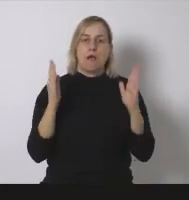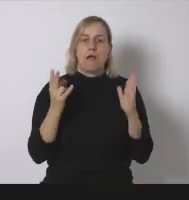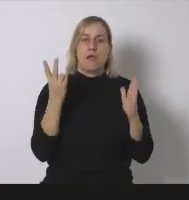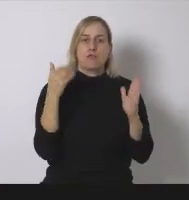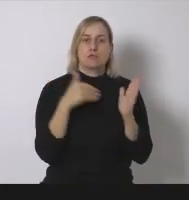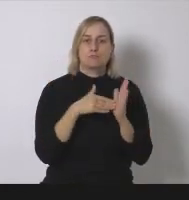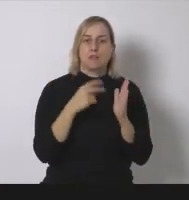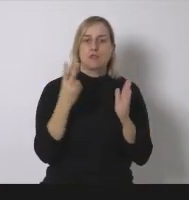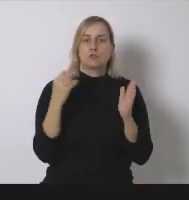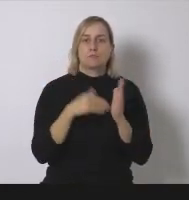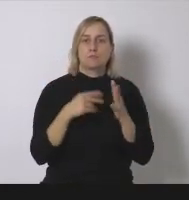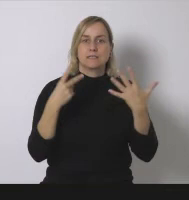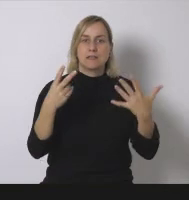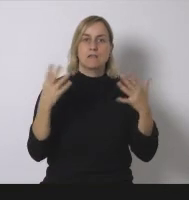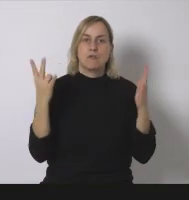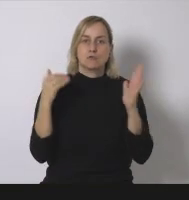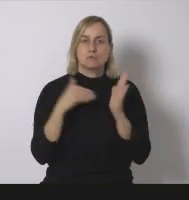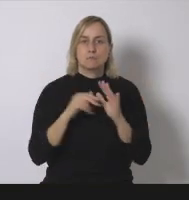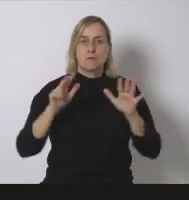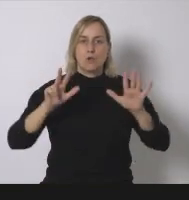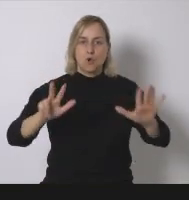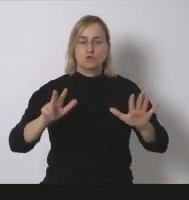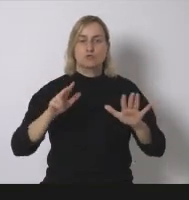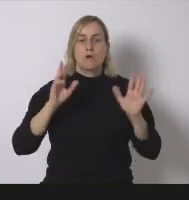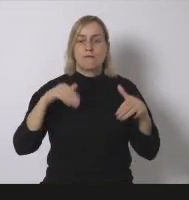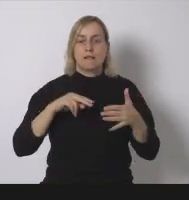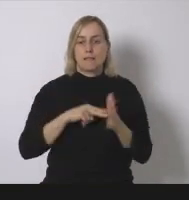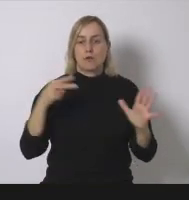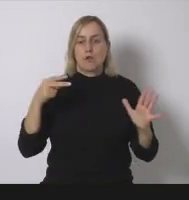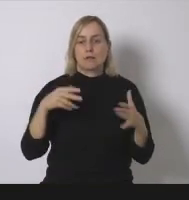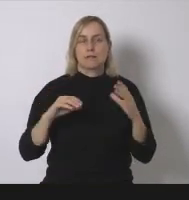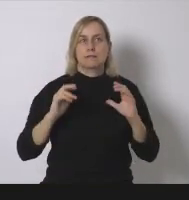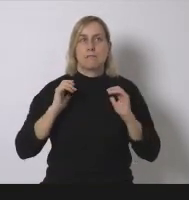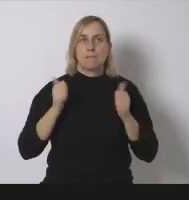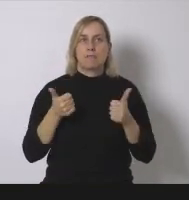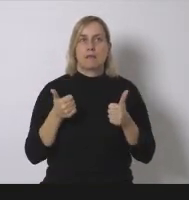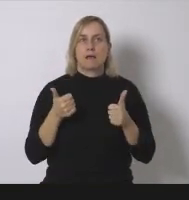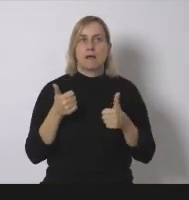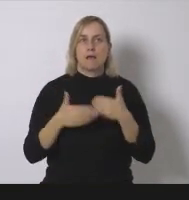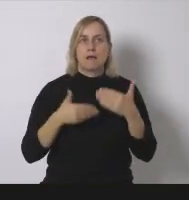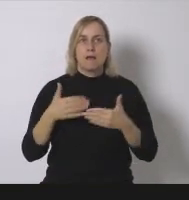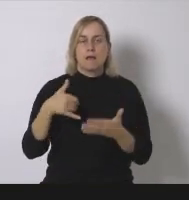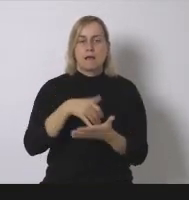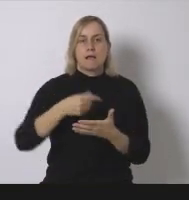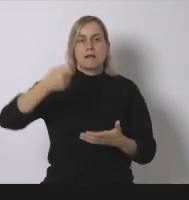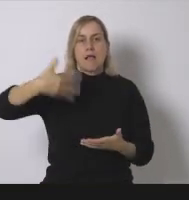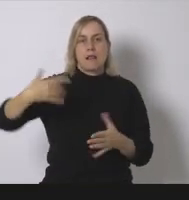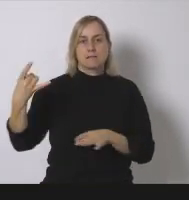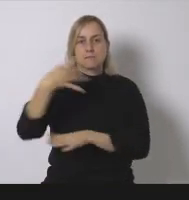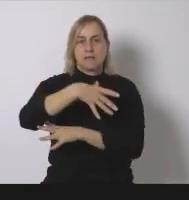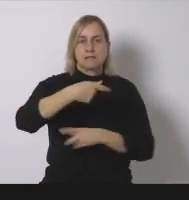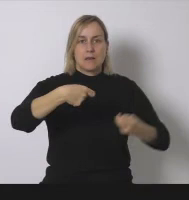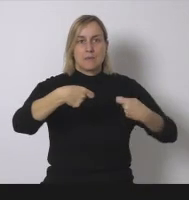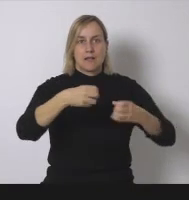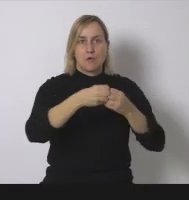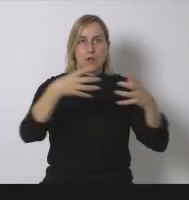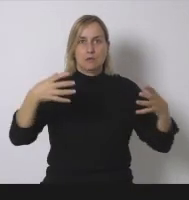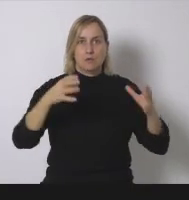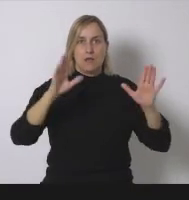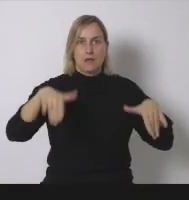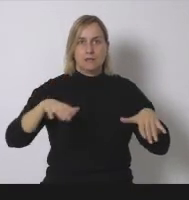tecnologías eran mucho más caras que el mercado eléctrico ahora es al revés estas tecnologías son mucho más baratas es decir